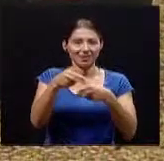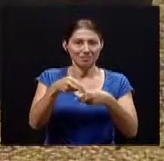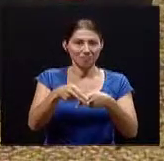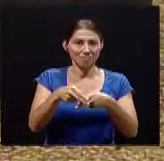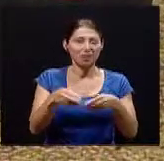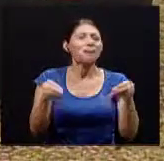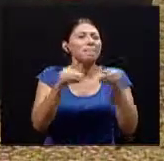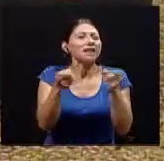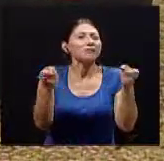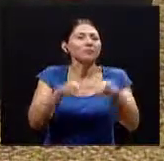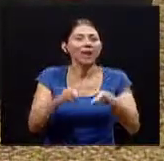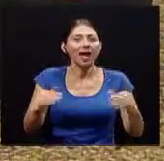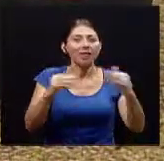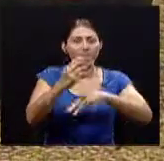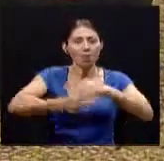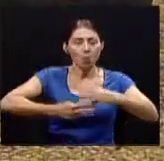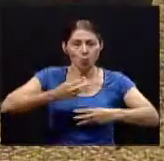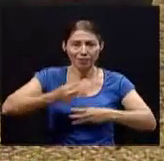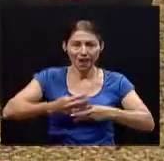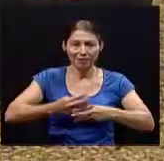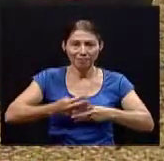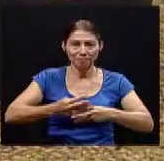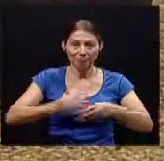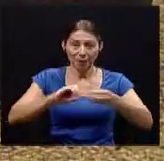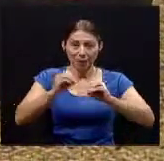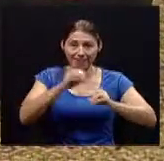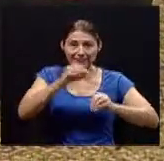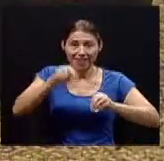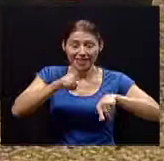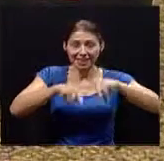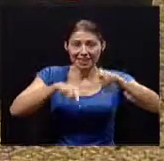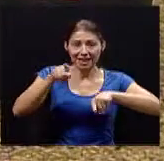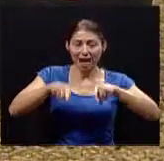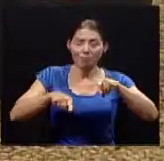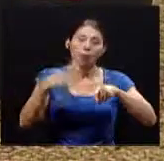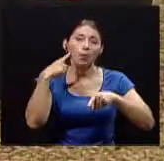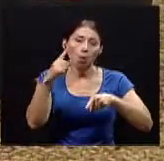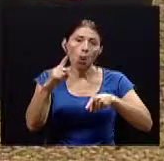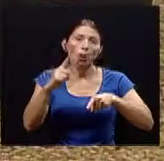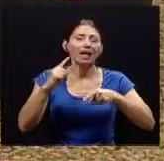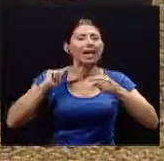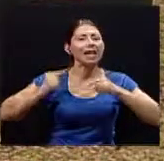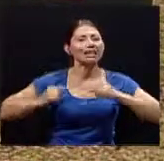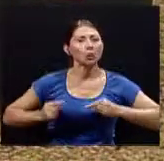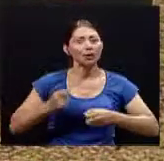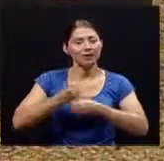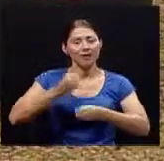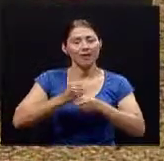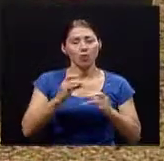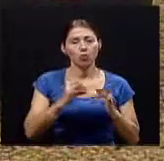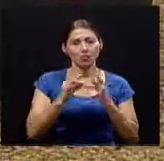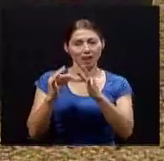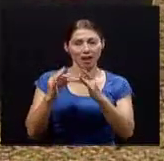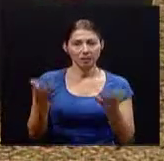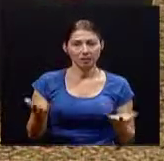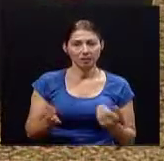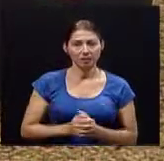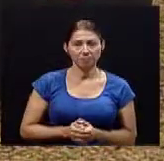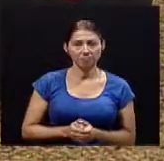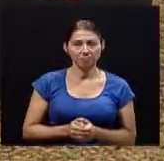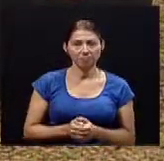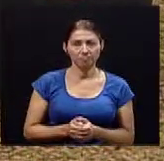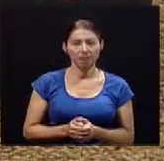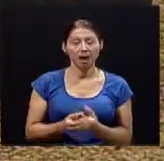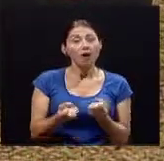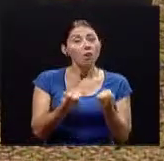con ellas, muchas de ellas podríamos prevenirlas si tuviéramos una rutina de posicionamiento